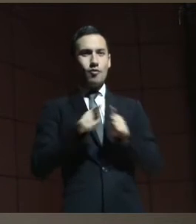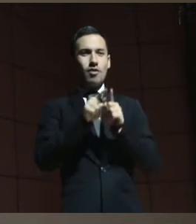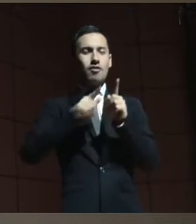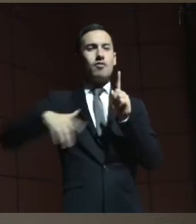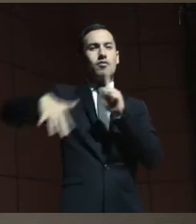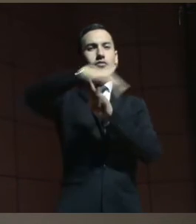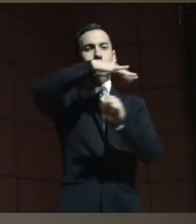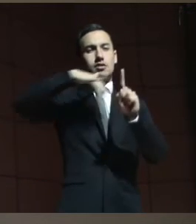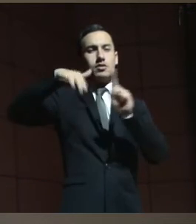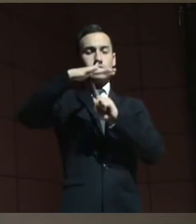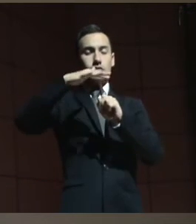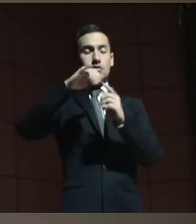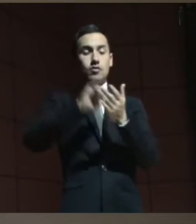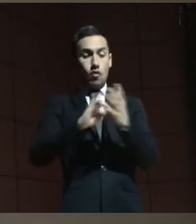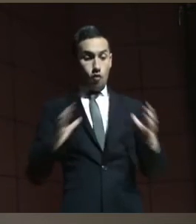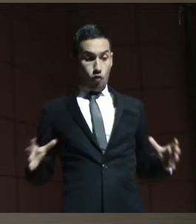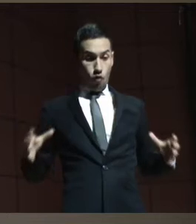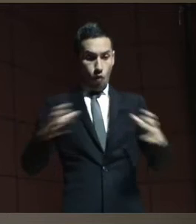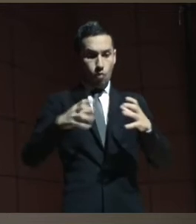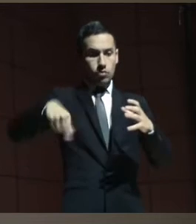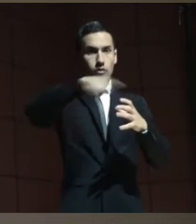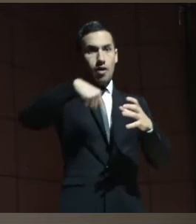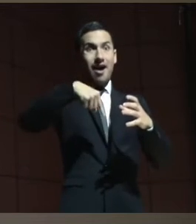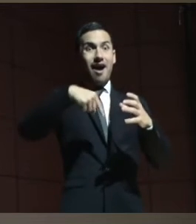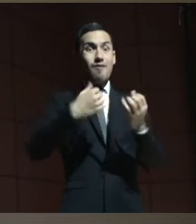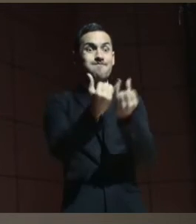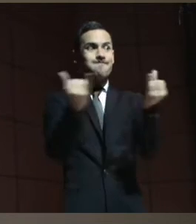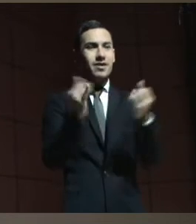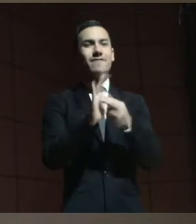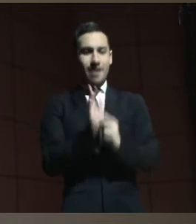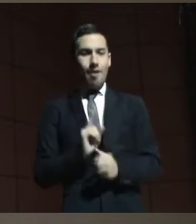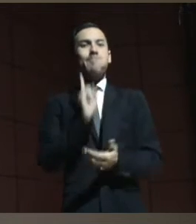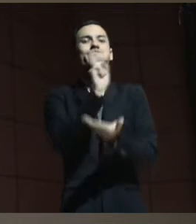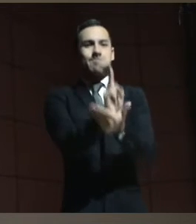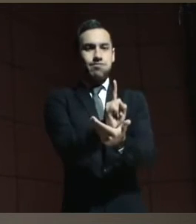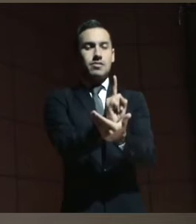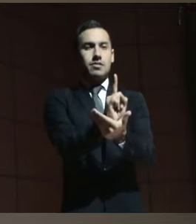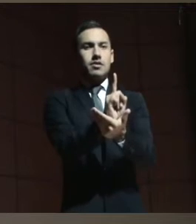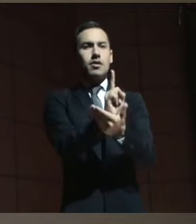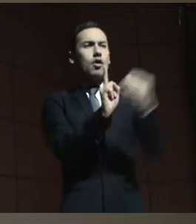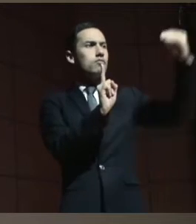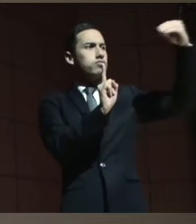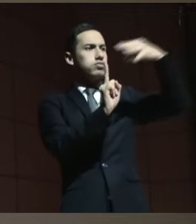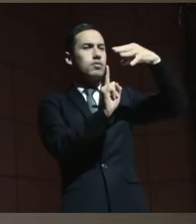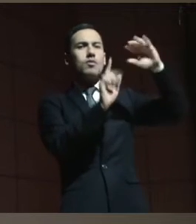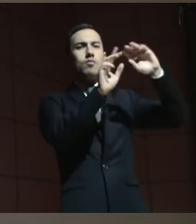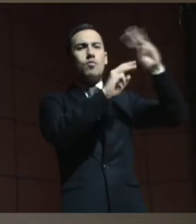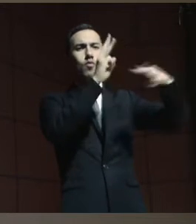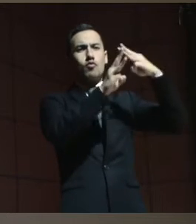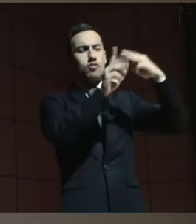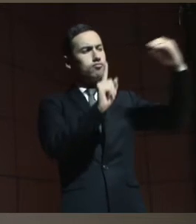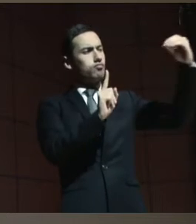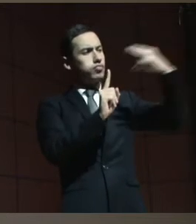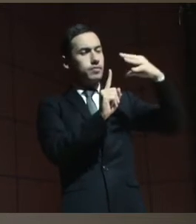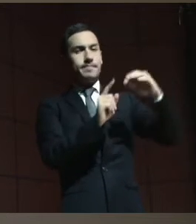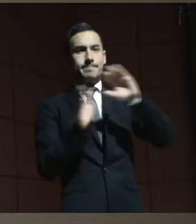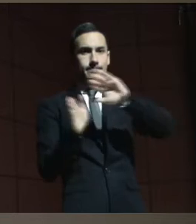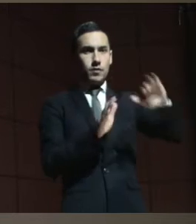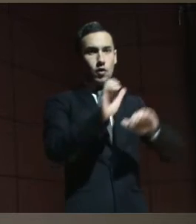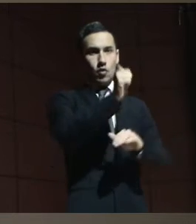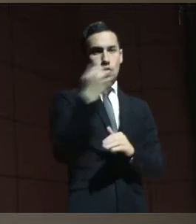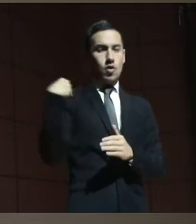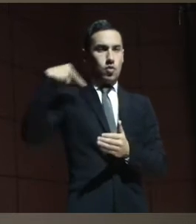manifestación del conjunto asegura su presencia, se ilumina por la luz del mundo. Y hay otro autor,